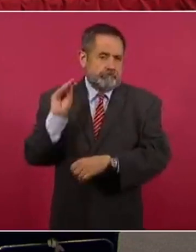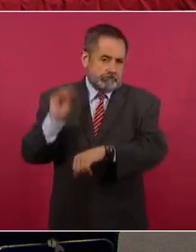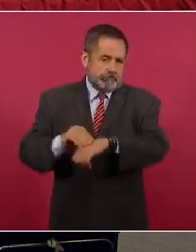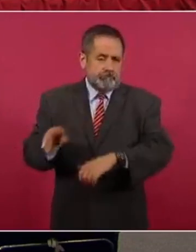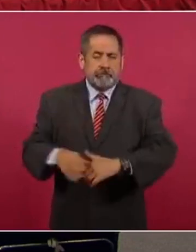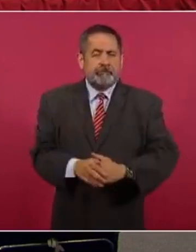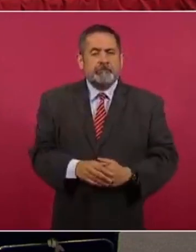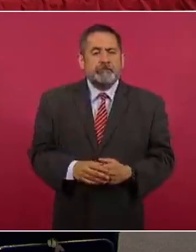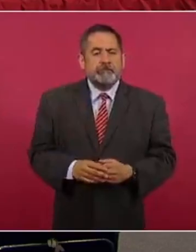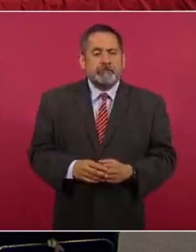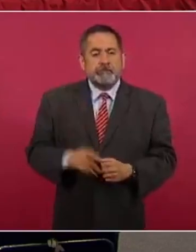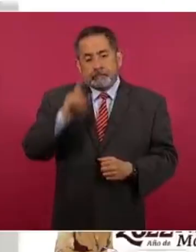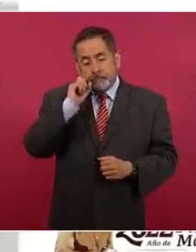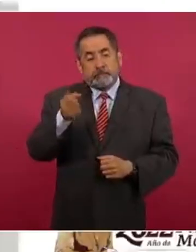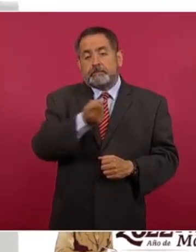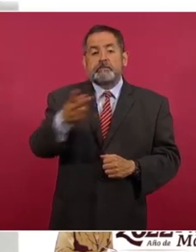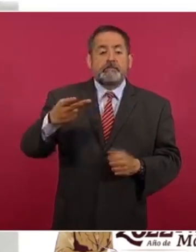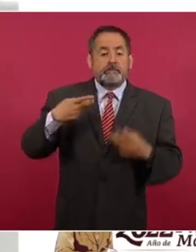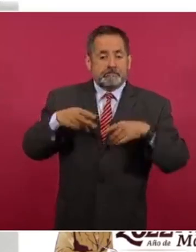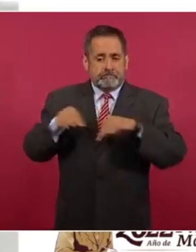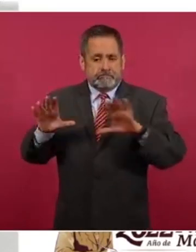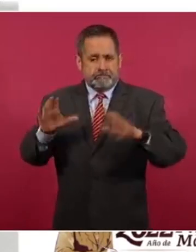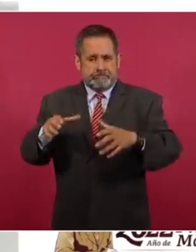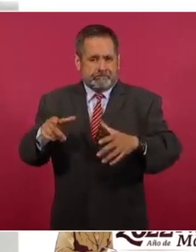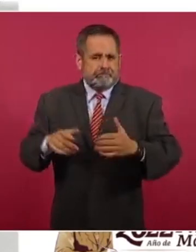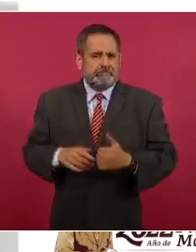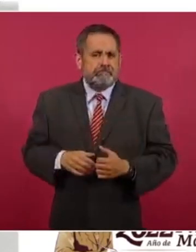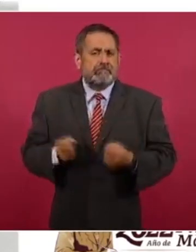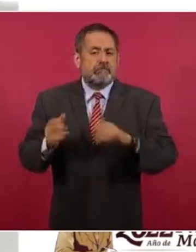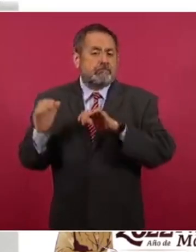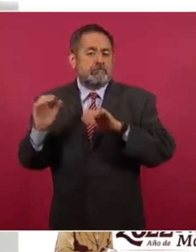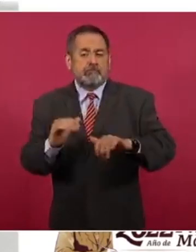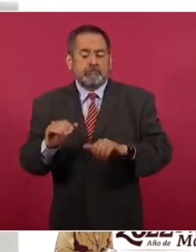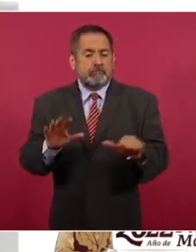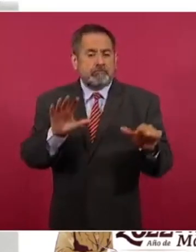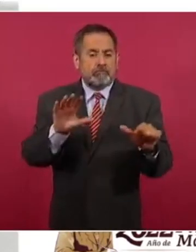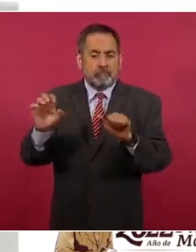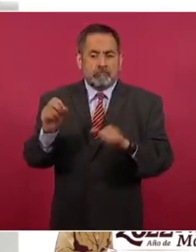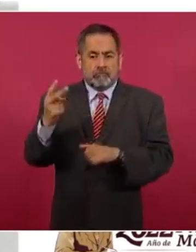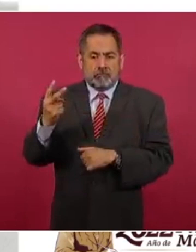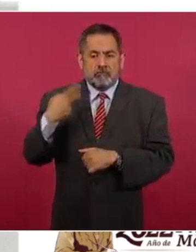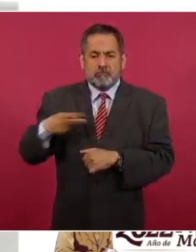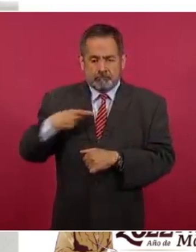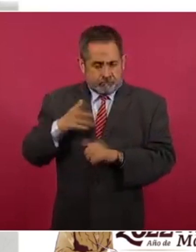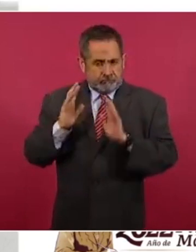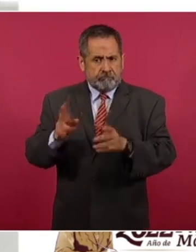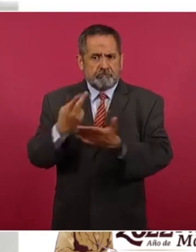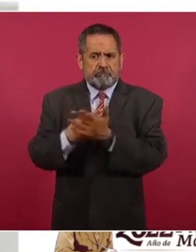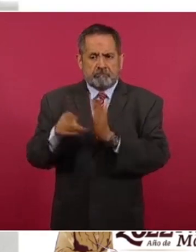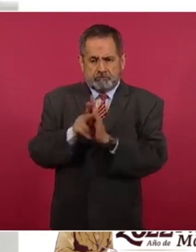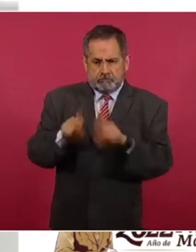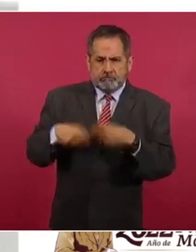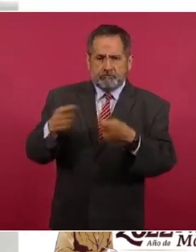ver en la parte del personal. A la fecha se han contratado 602 personas ya directamente